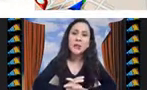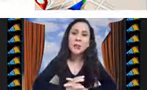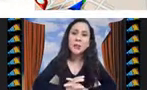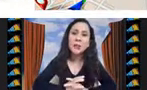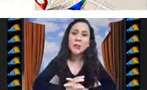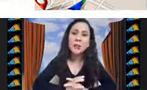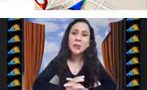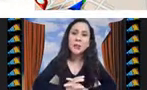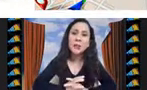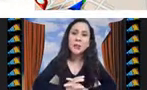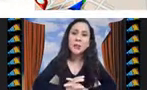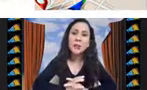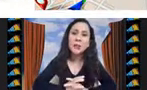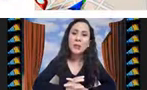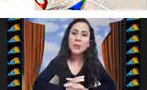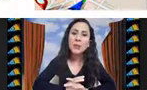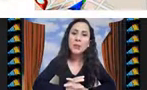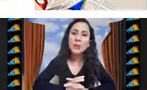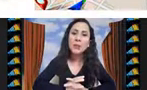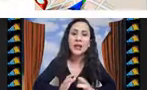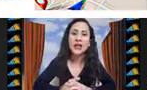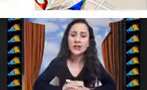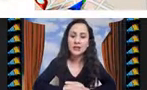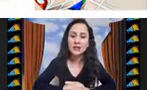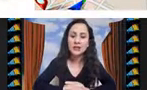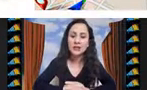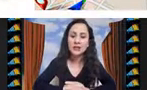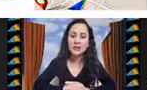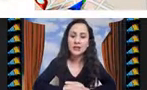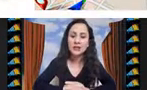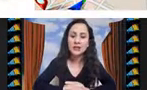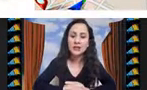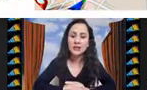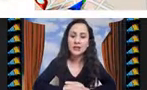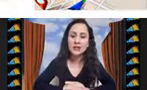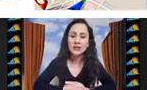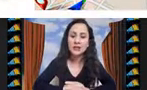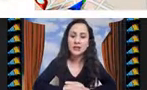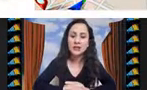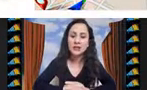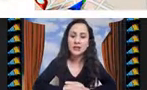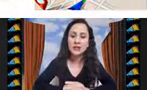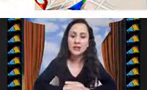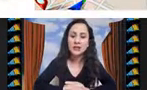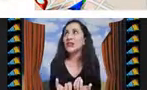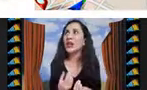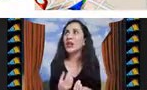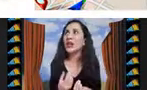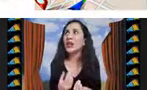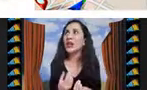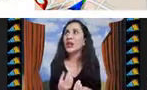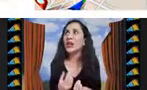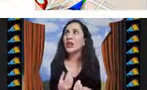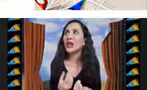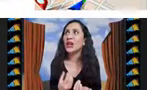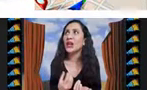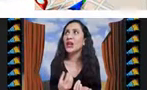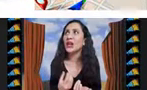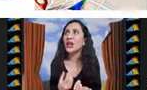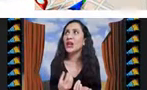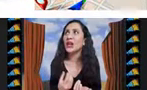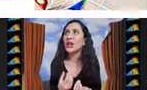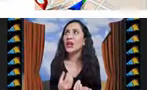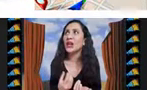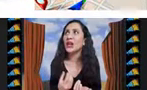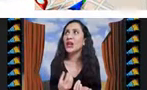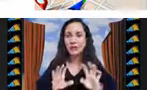También podría tener restricciones en cuanto a que ciertas